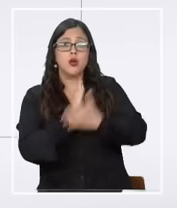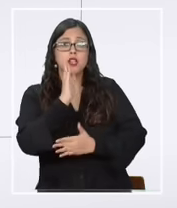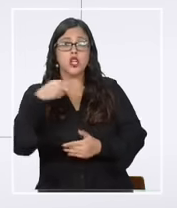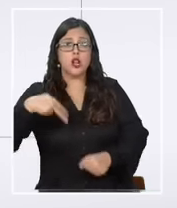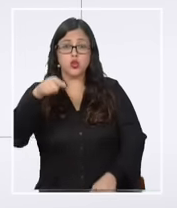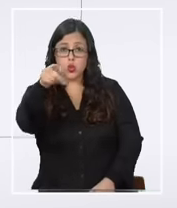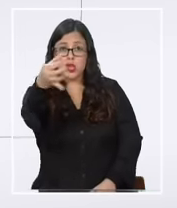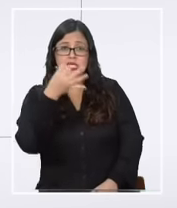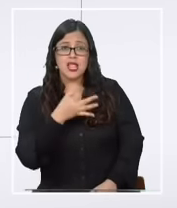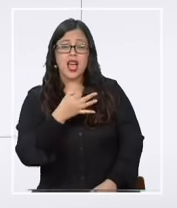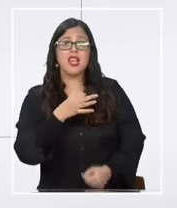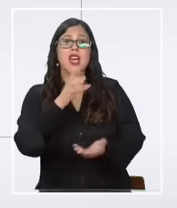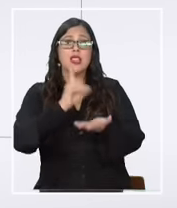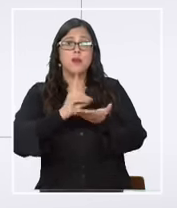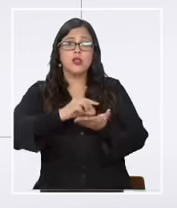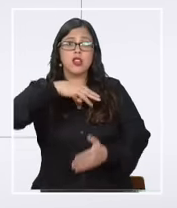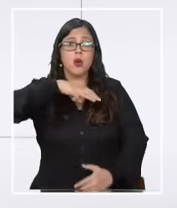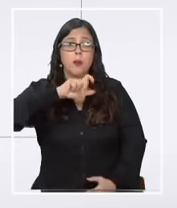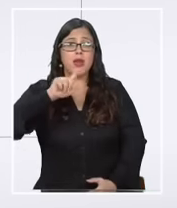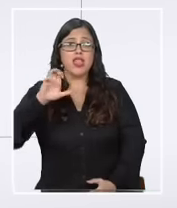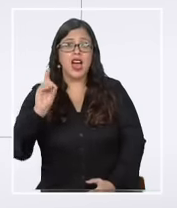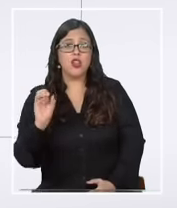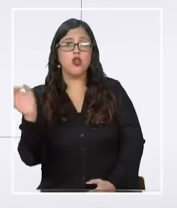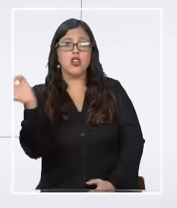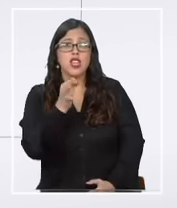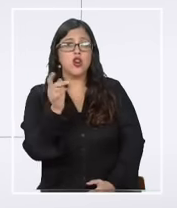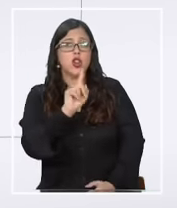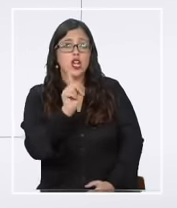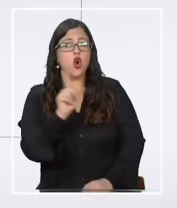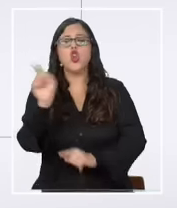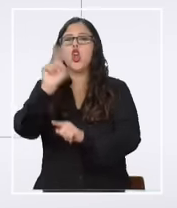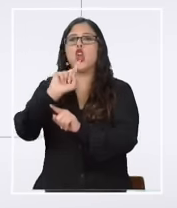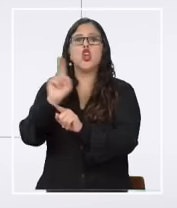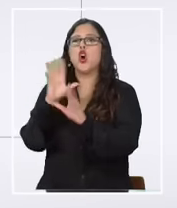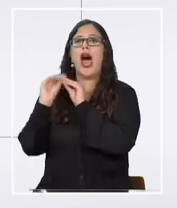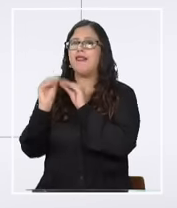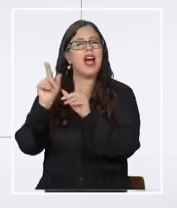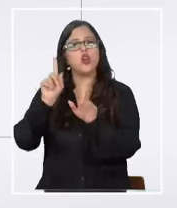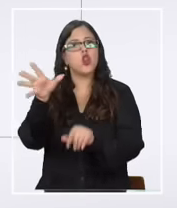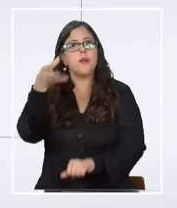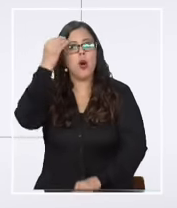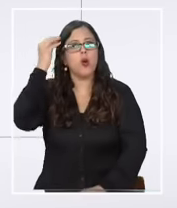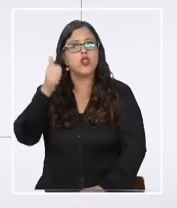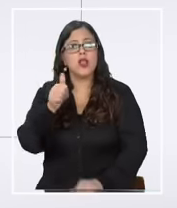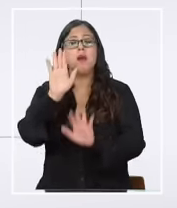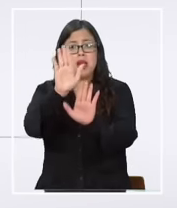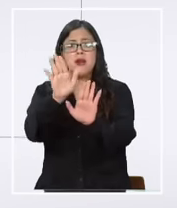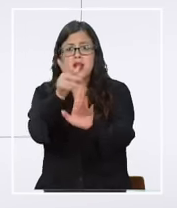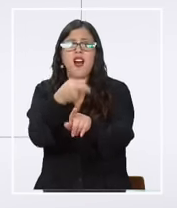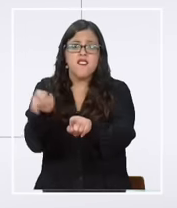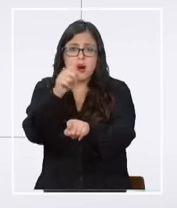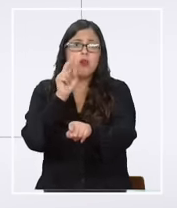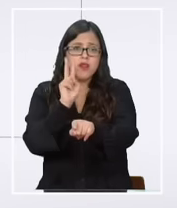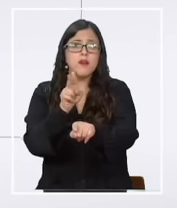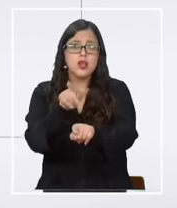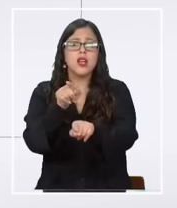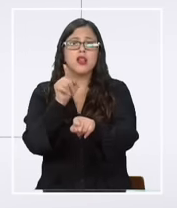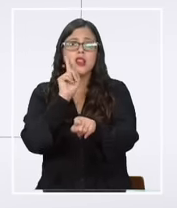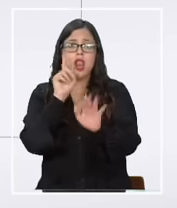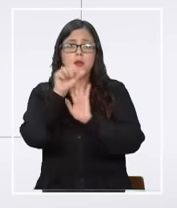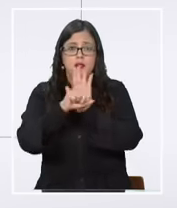tú decías que el diputado mediado había negado ser parte había hablado yo no sé no me acuerdo bien vamos a ver lo que dijo porque tenemos el